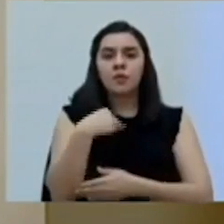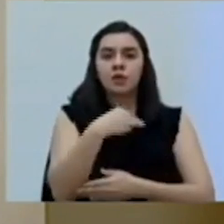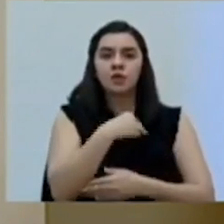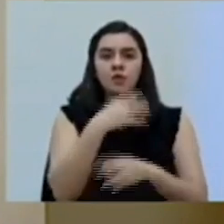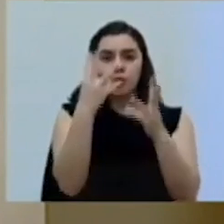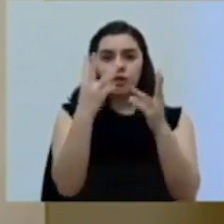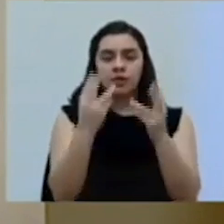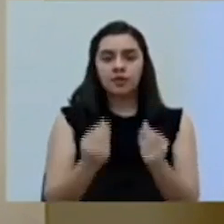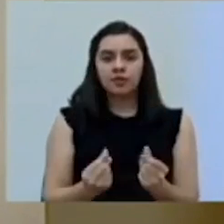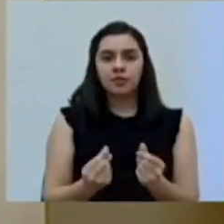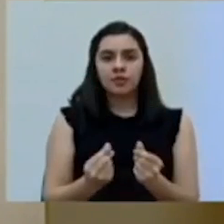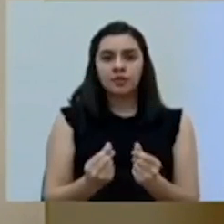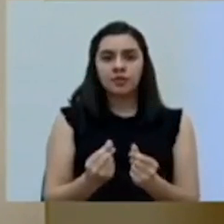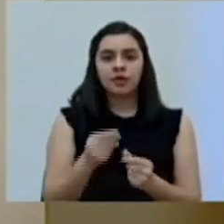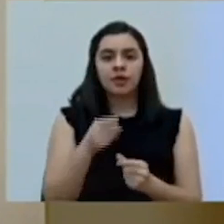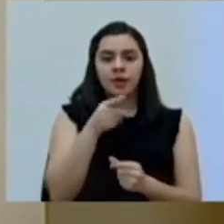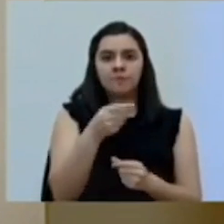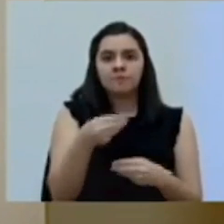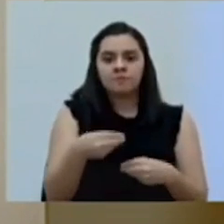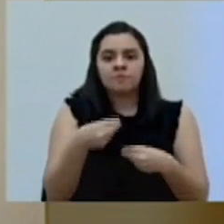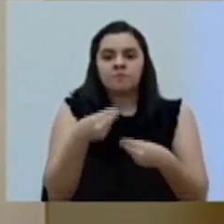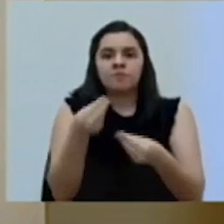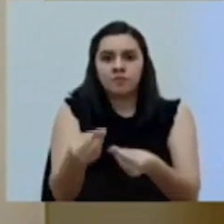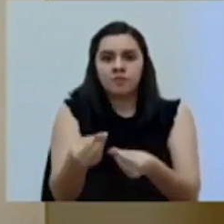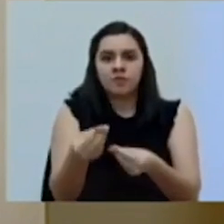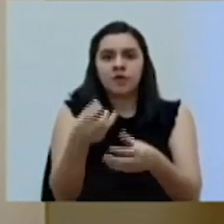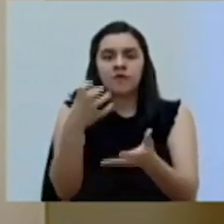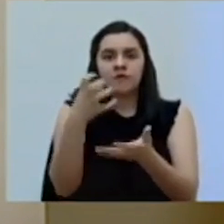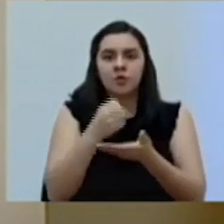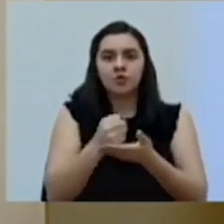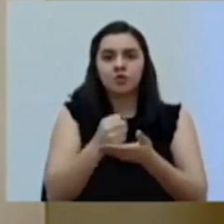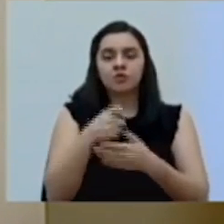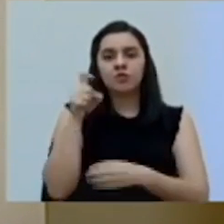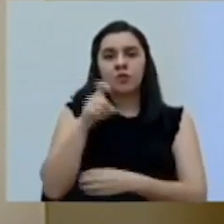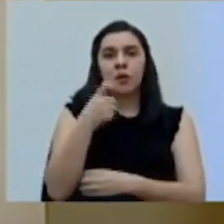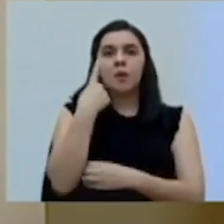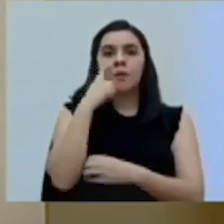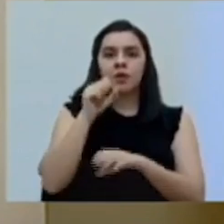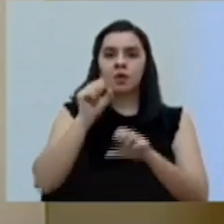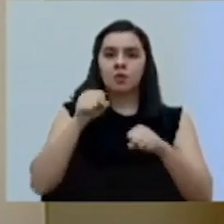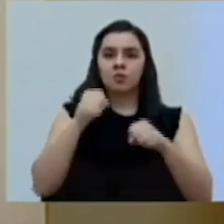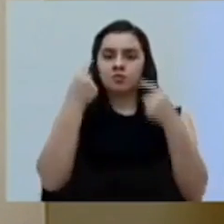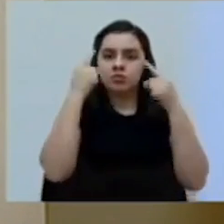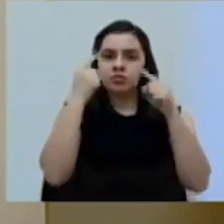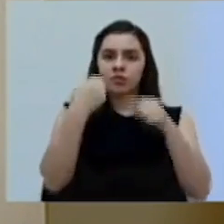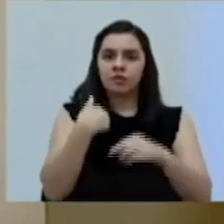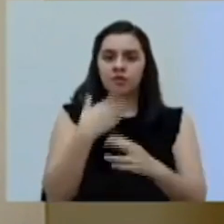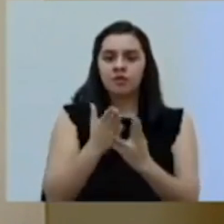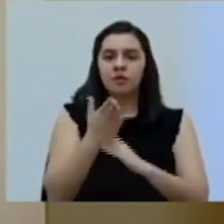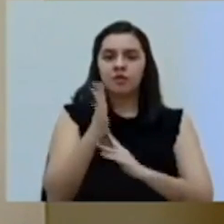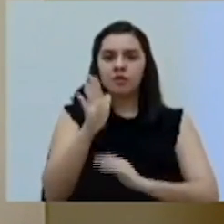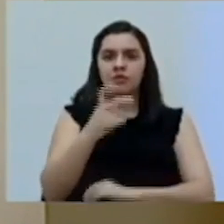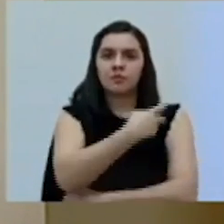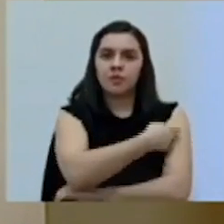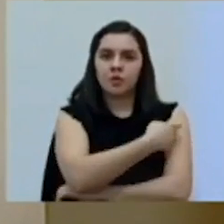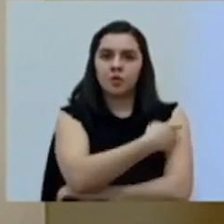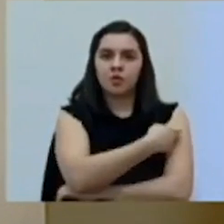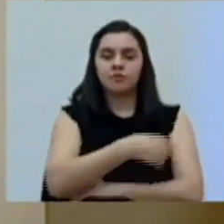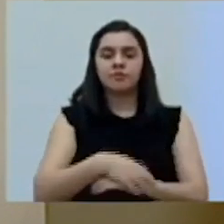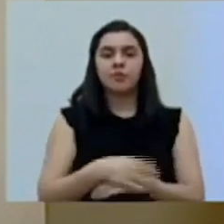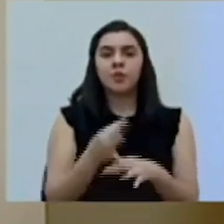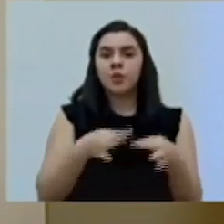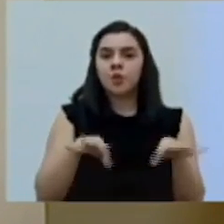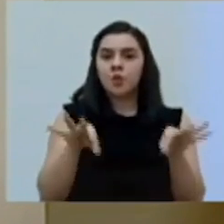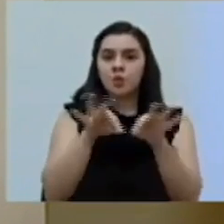de Hacienda, que designó los recursos necesarios para que podamos tener acceso a estas vacunas. Lo